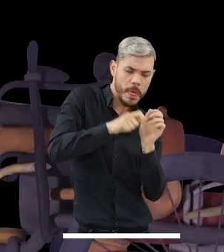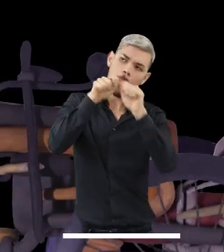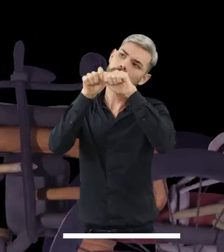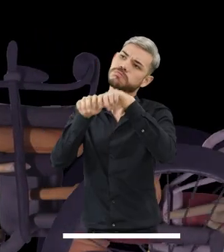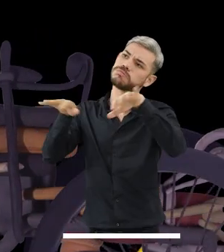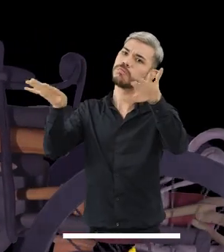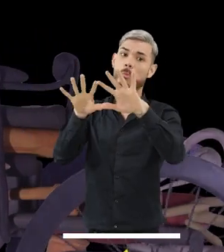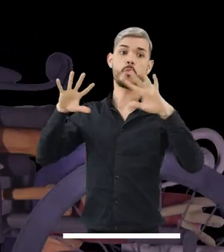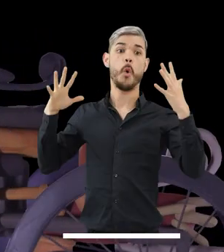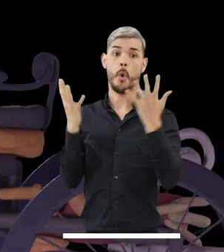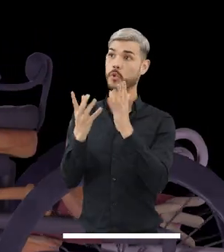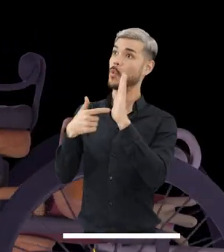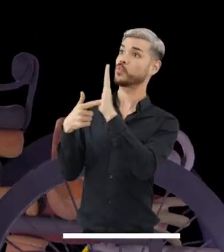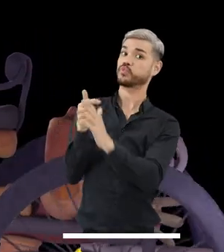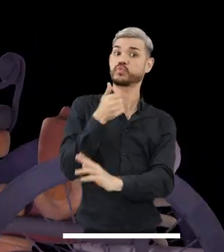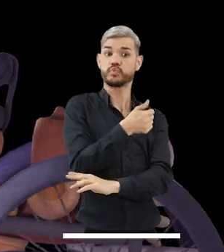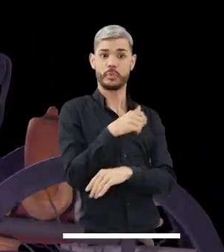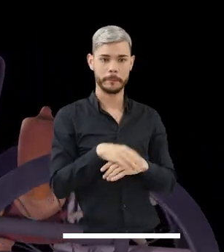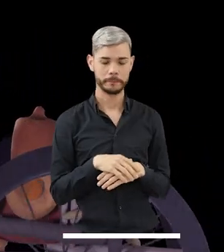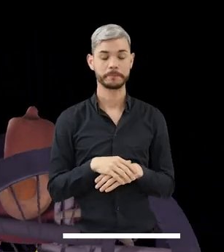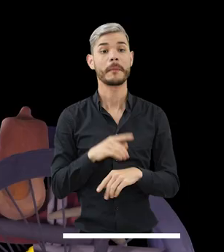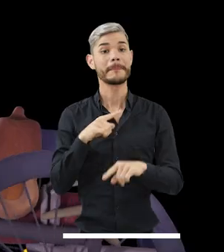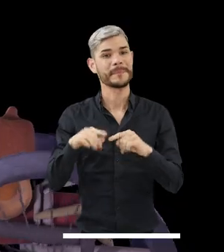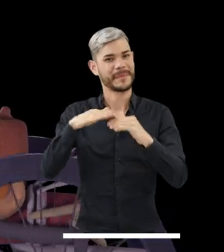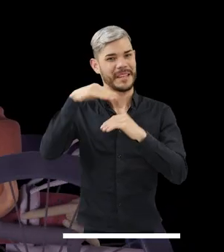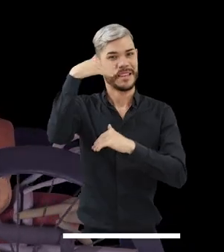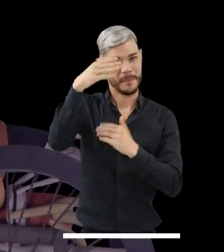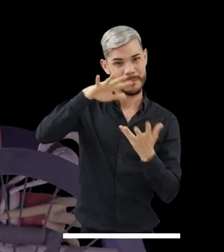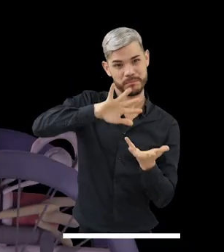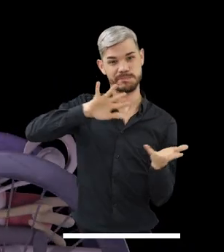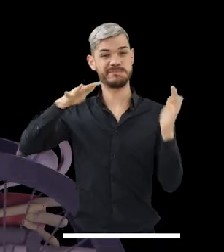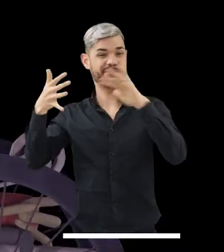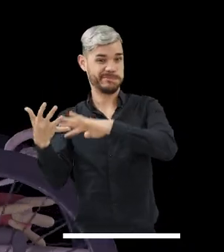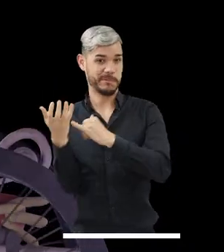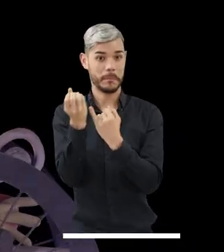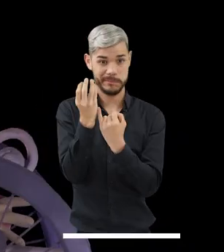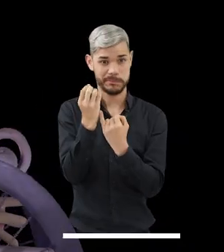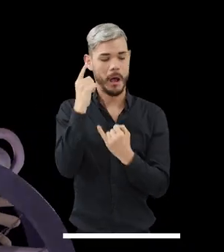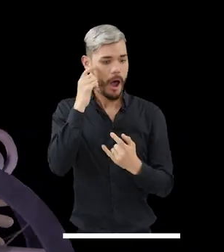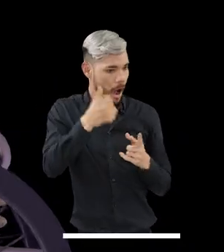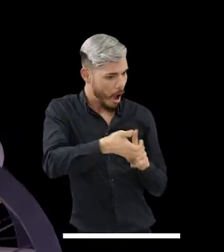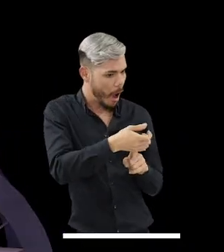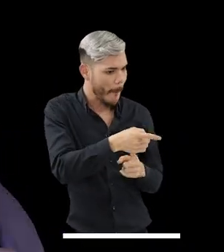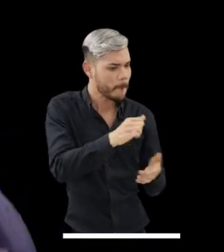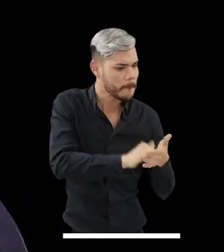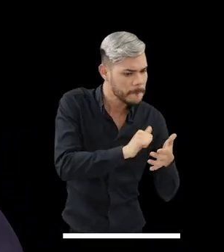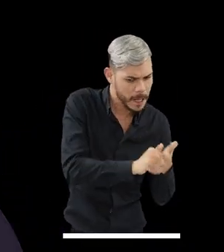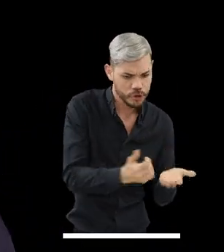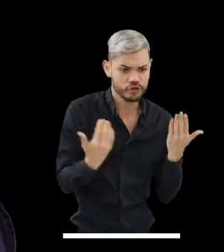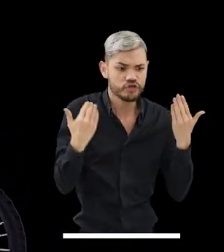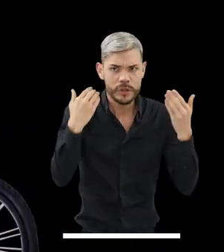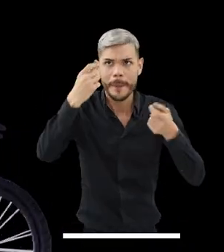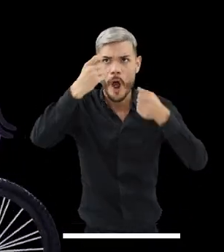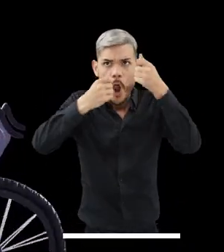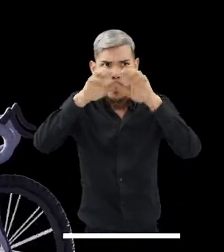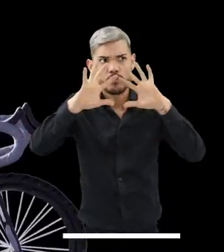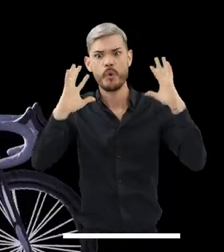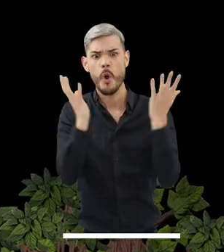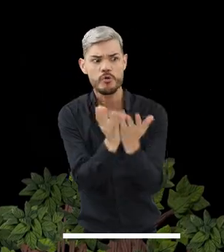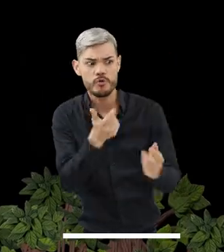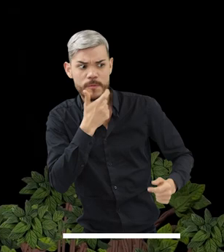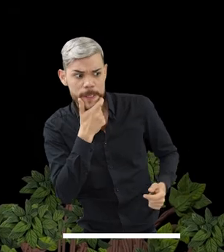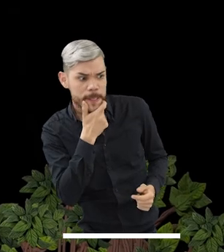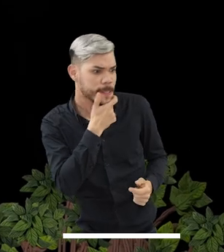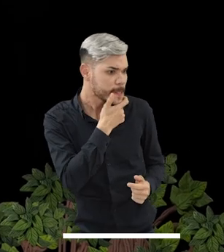Pero fue con la revolución industrial que se encontraron las más importantes aplicaciones de esta materia prima para la economía mundial.